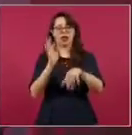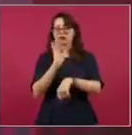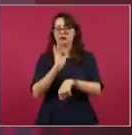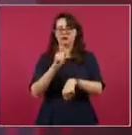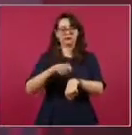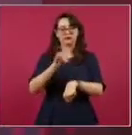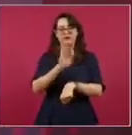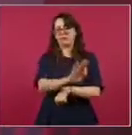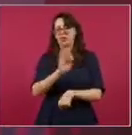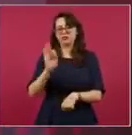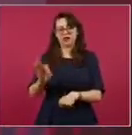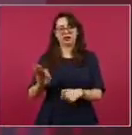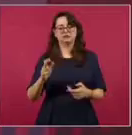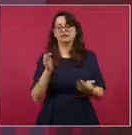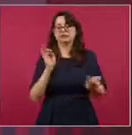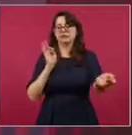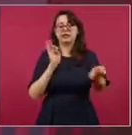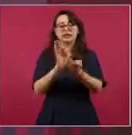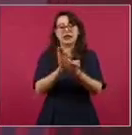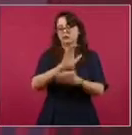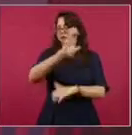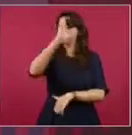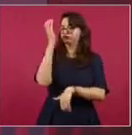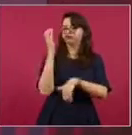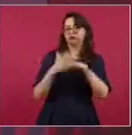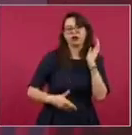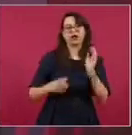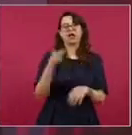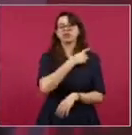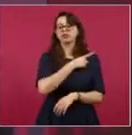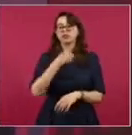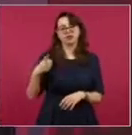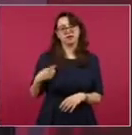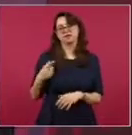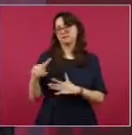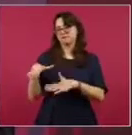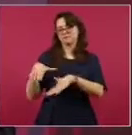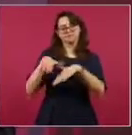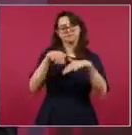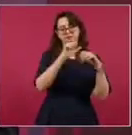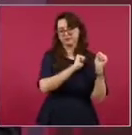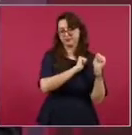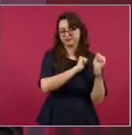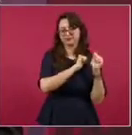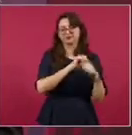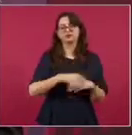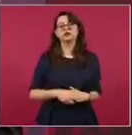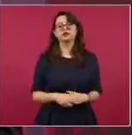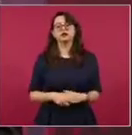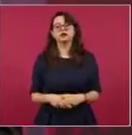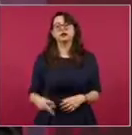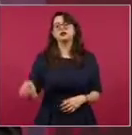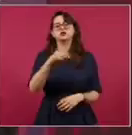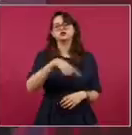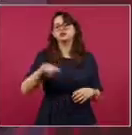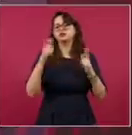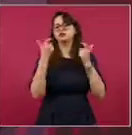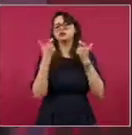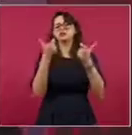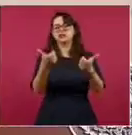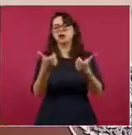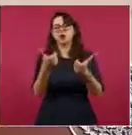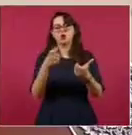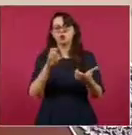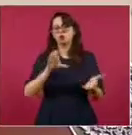y otros privilegios en su